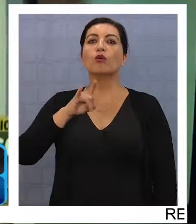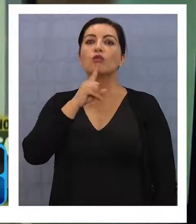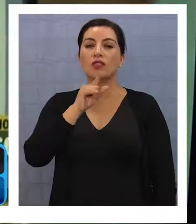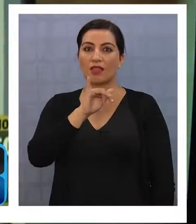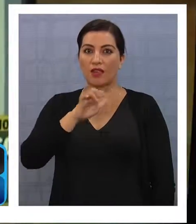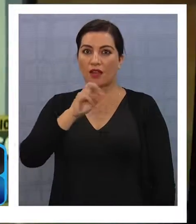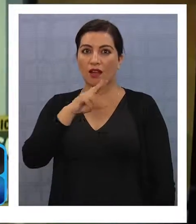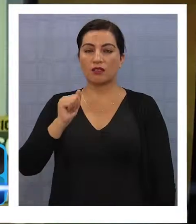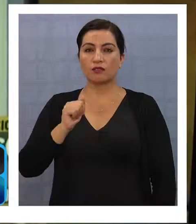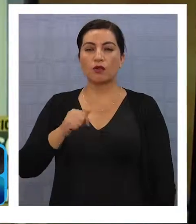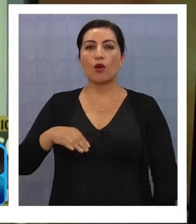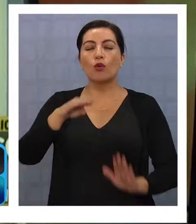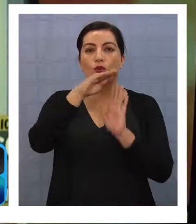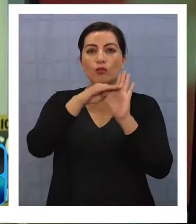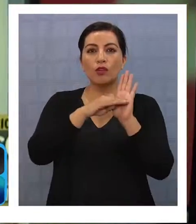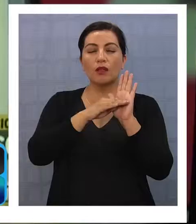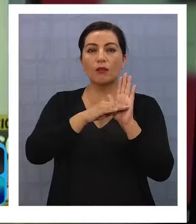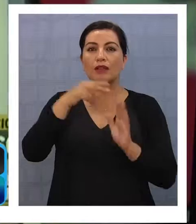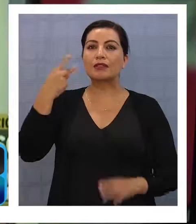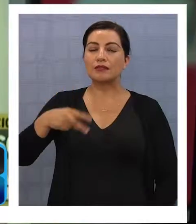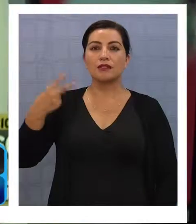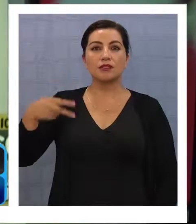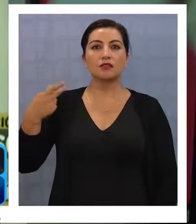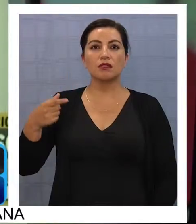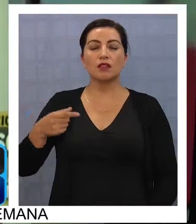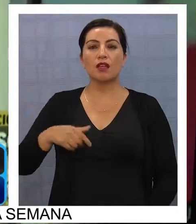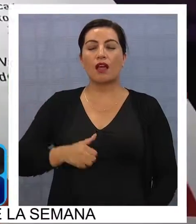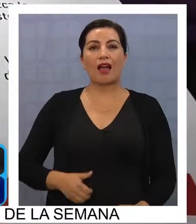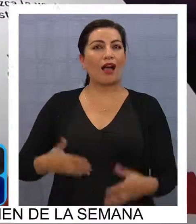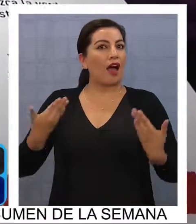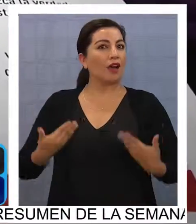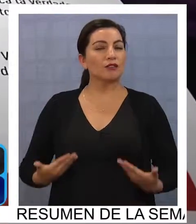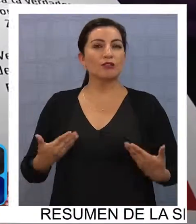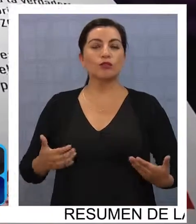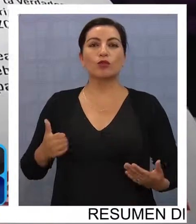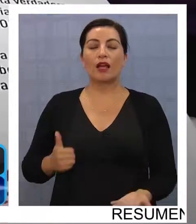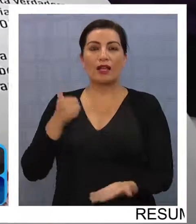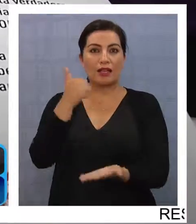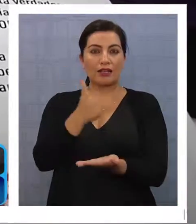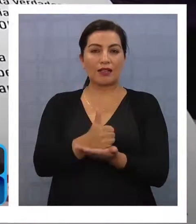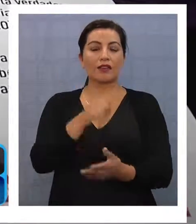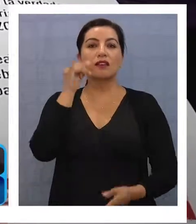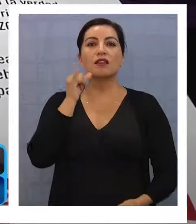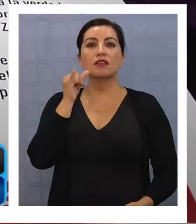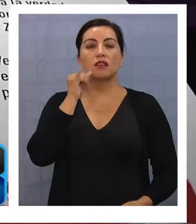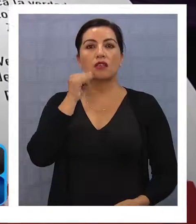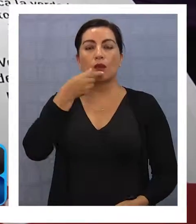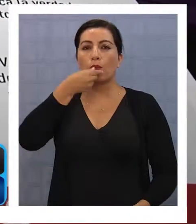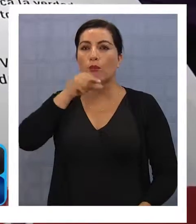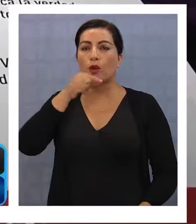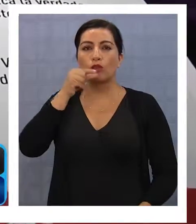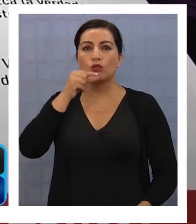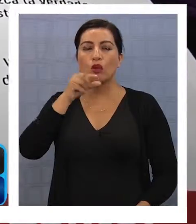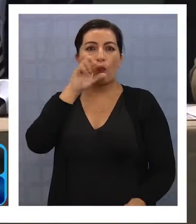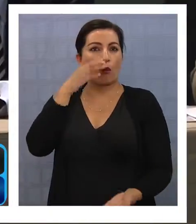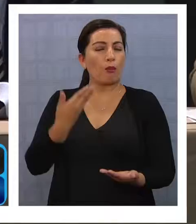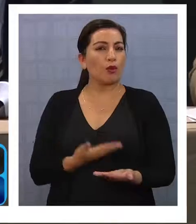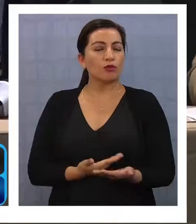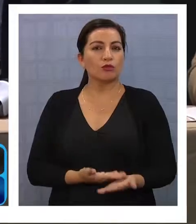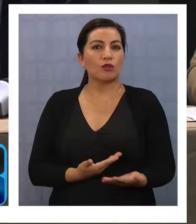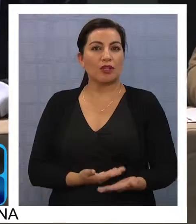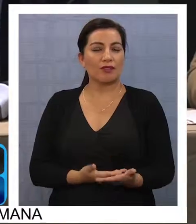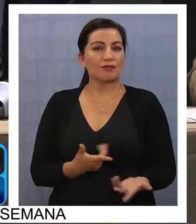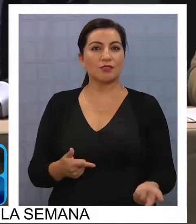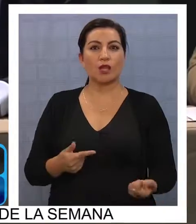de televisión nacional, quien anunció que el actual alcalde de Iquique se postularía a senador por Tarapacá, una noticia que